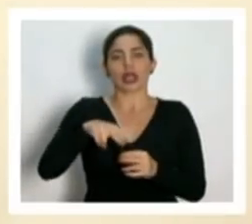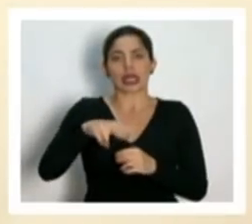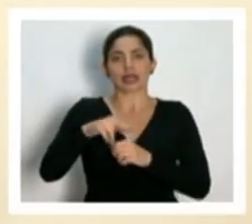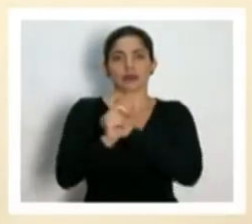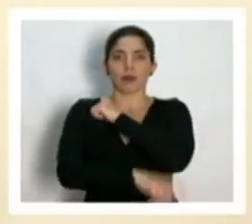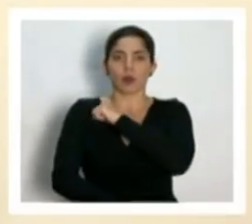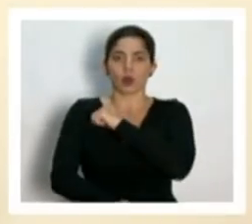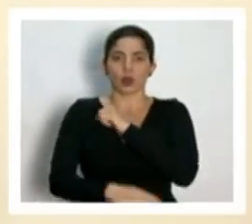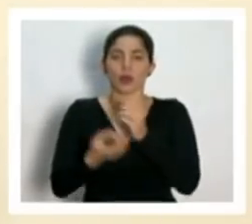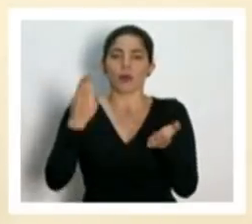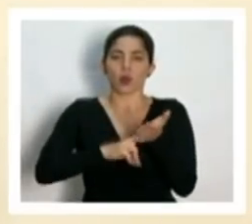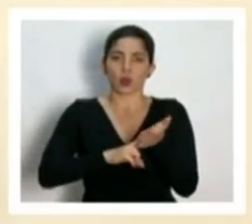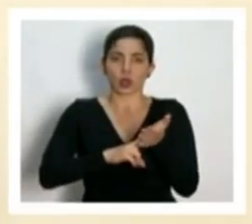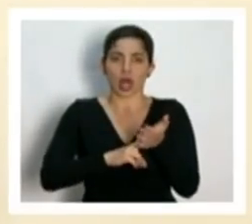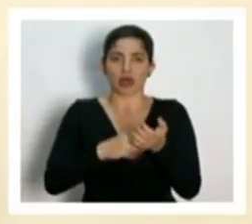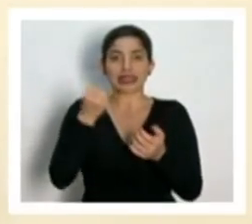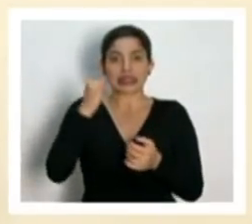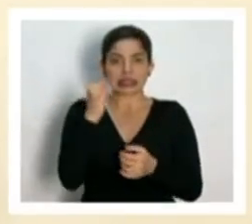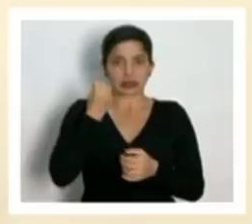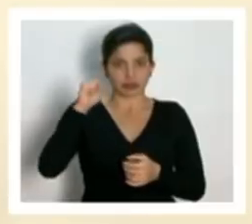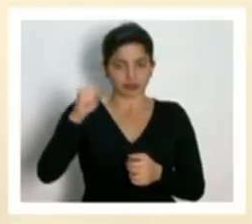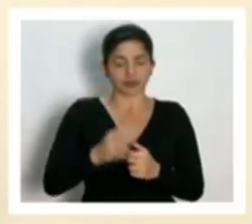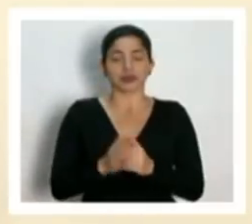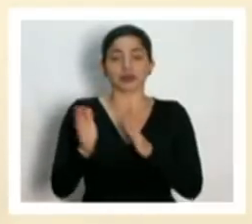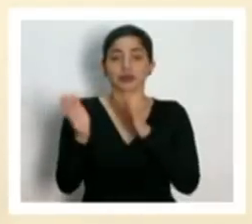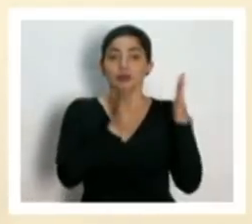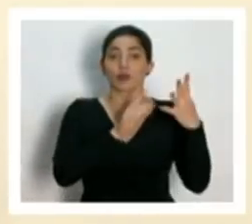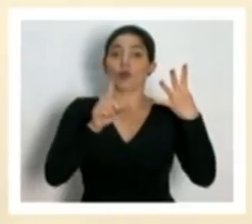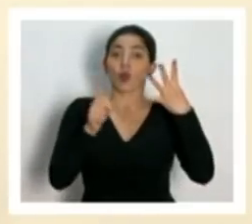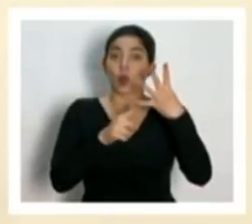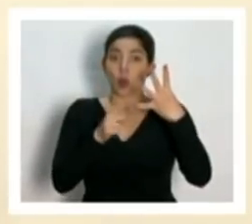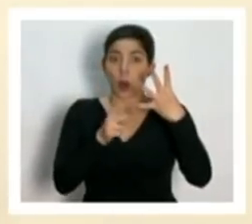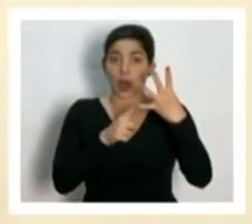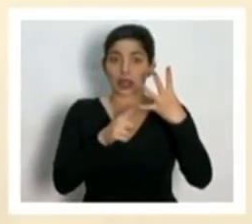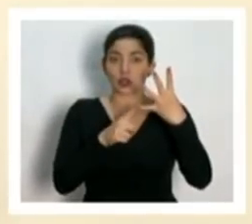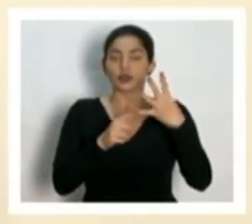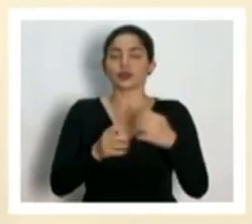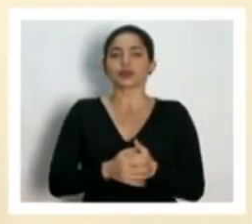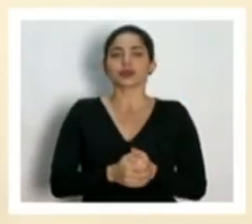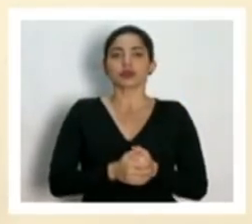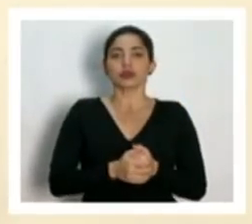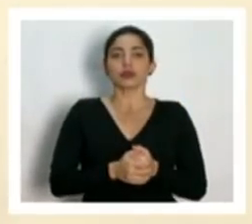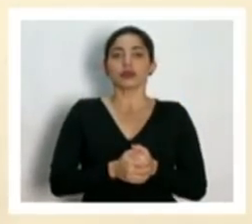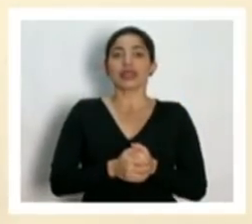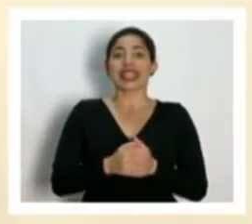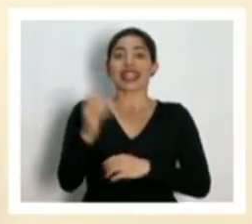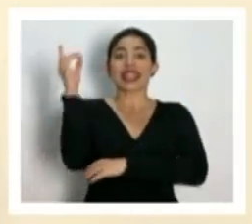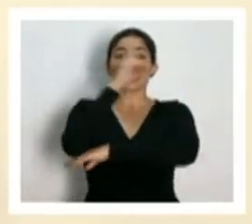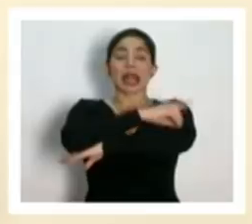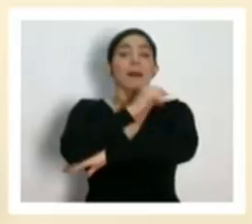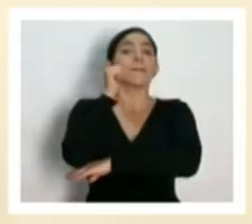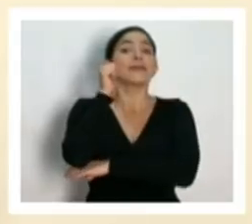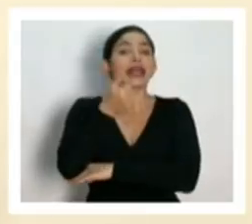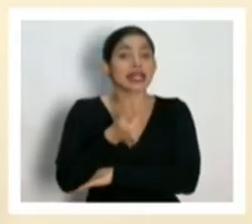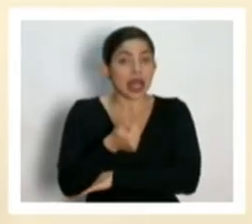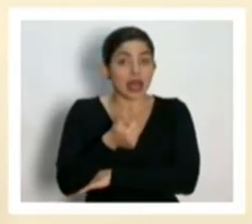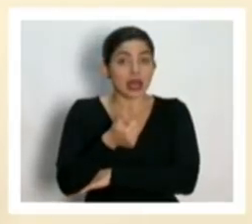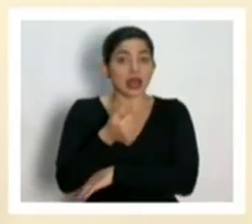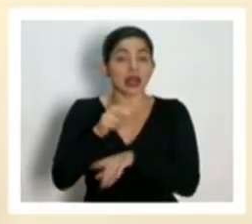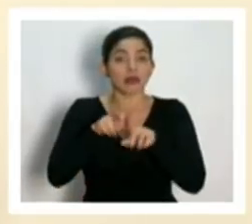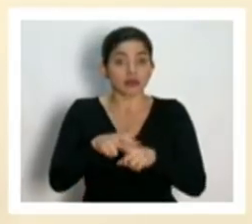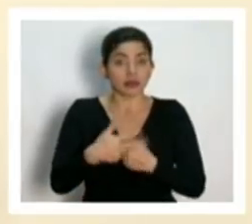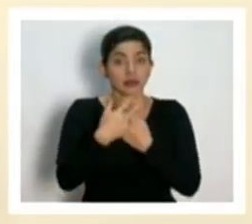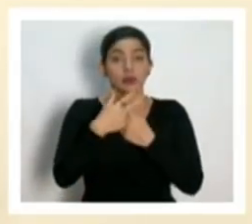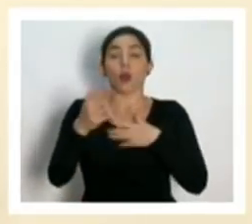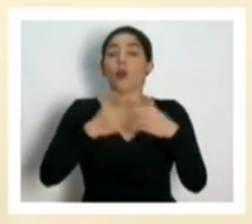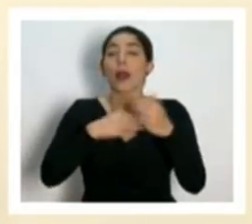estipulado. Cuarto, en cuanto a las medidas, a partir del día de mañana, todo